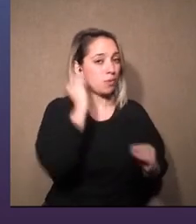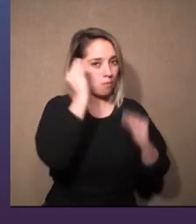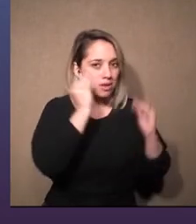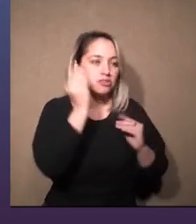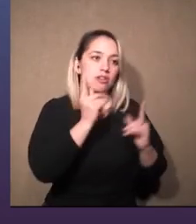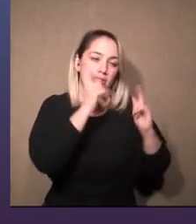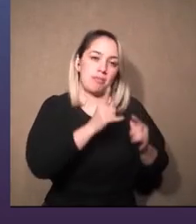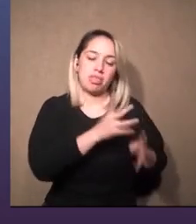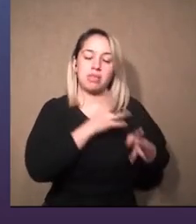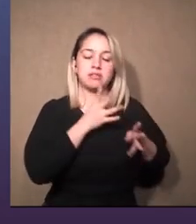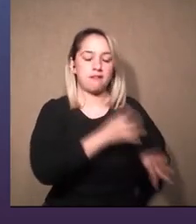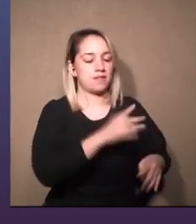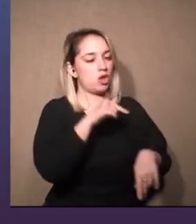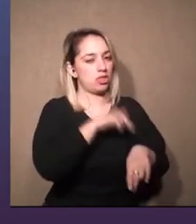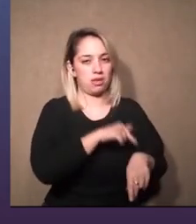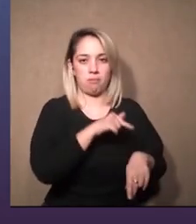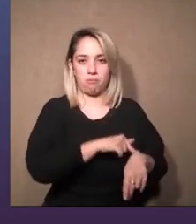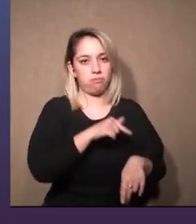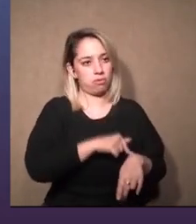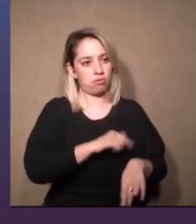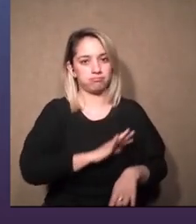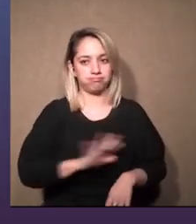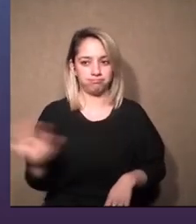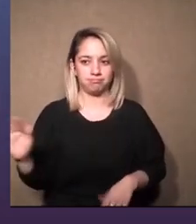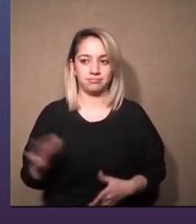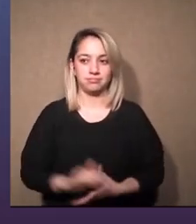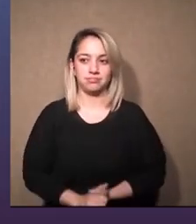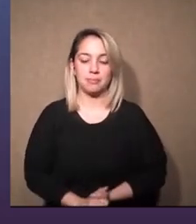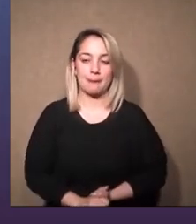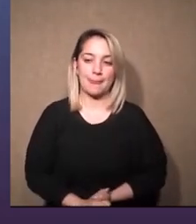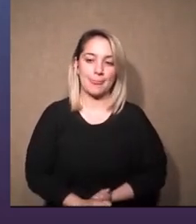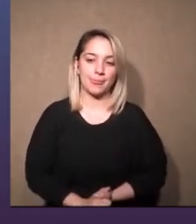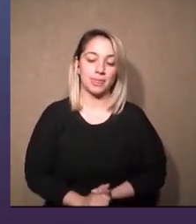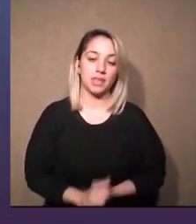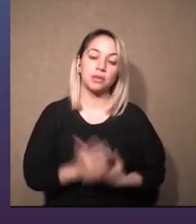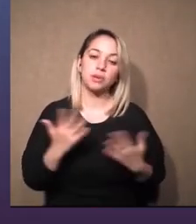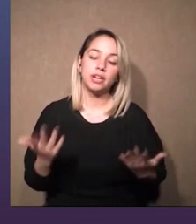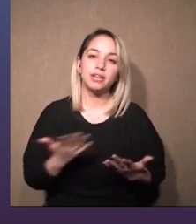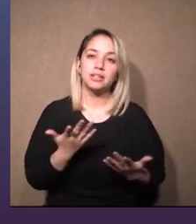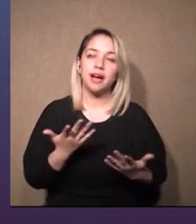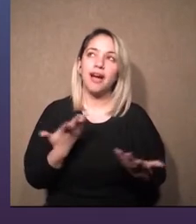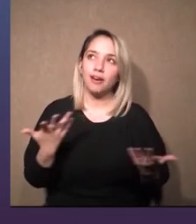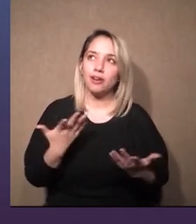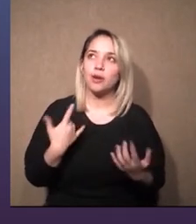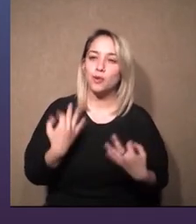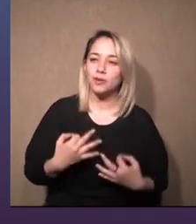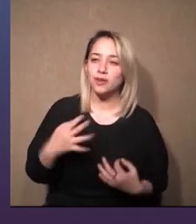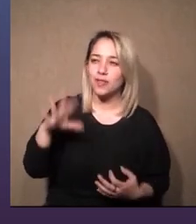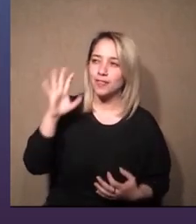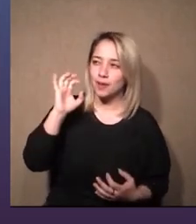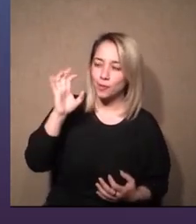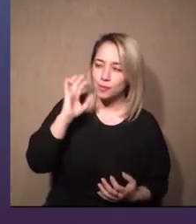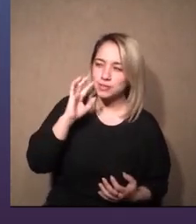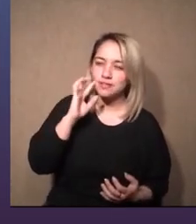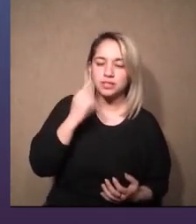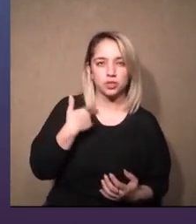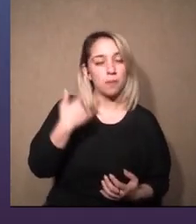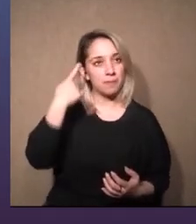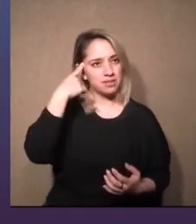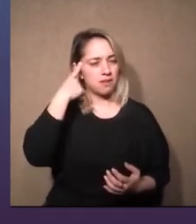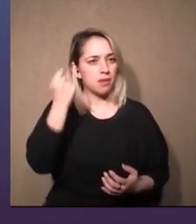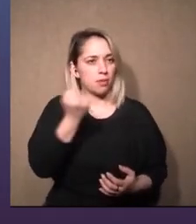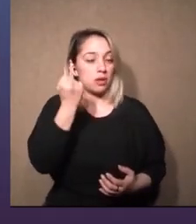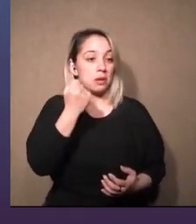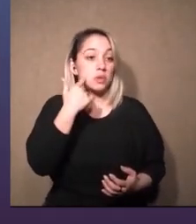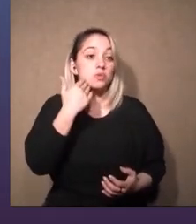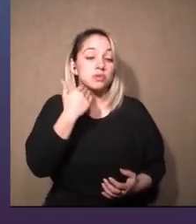desafío totalmente pensabas ahora que te escuchaba Amparo pensaba que lo importante que es no sé